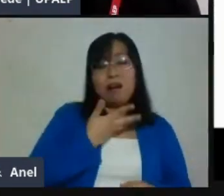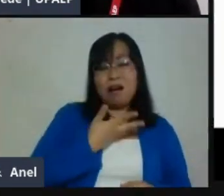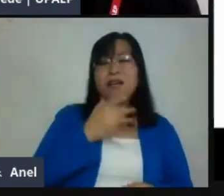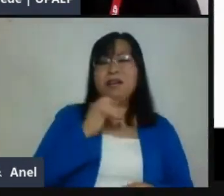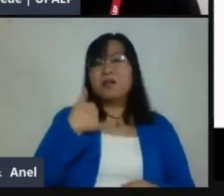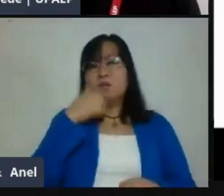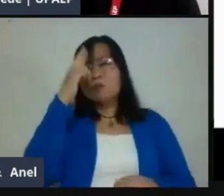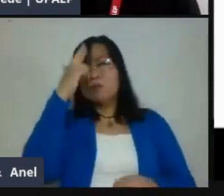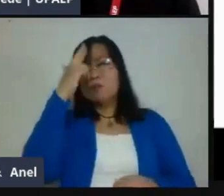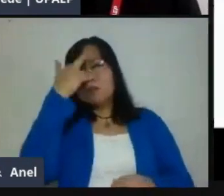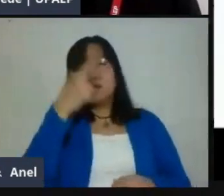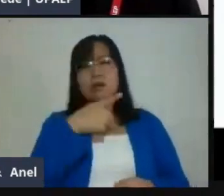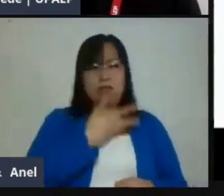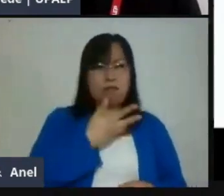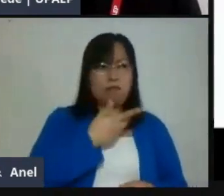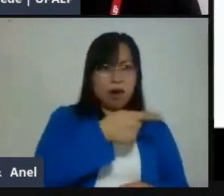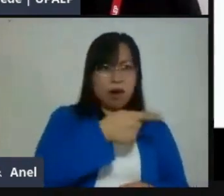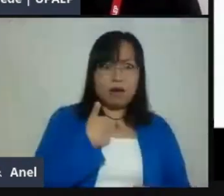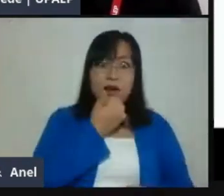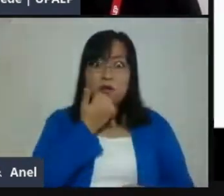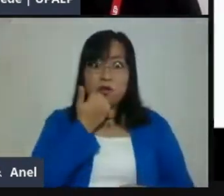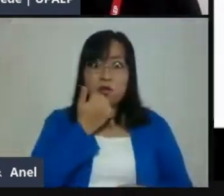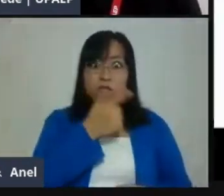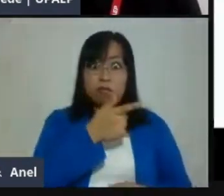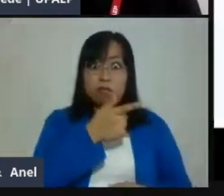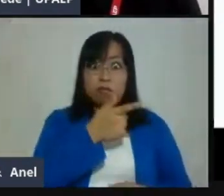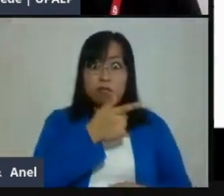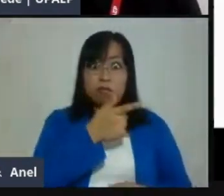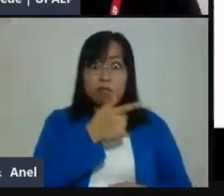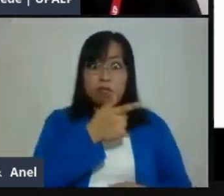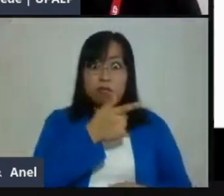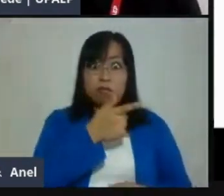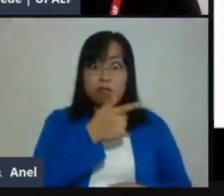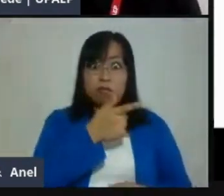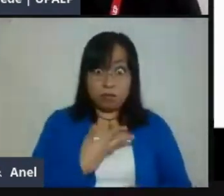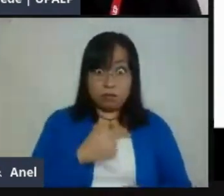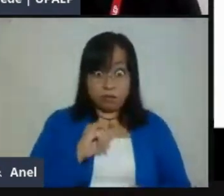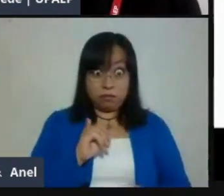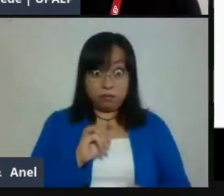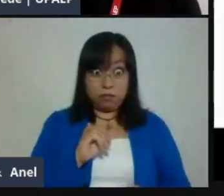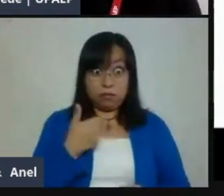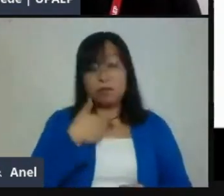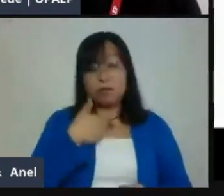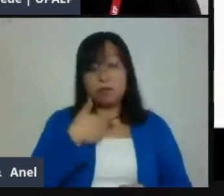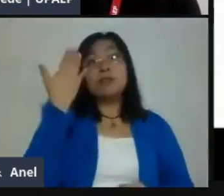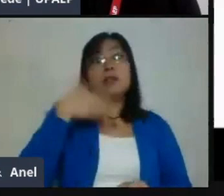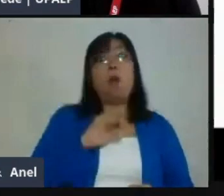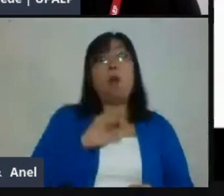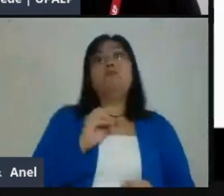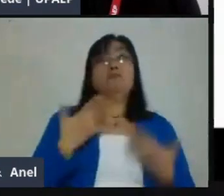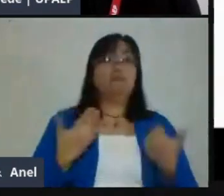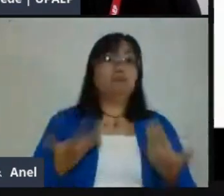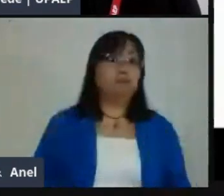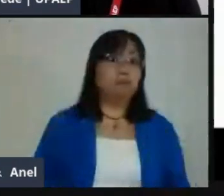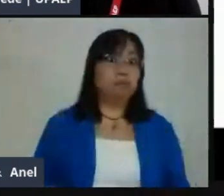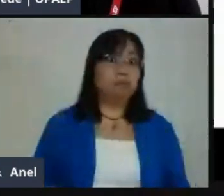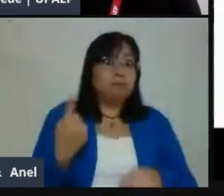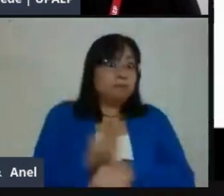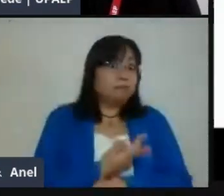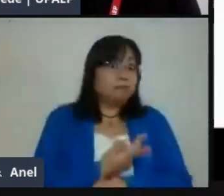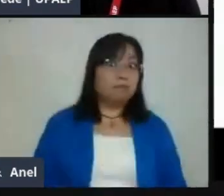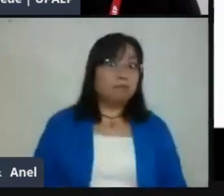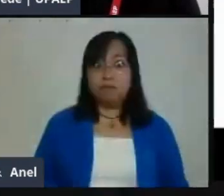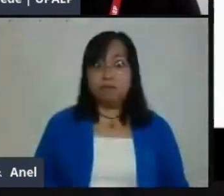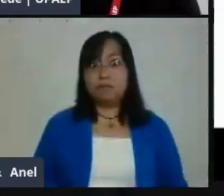¿no? Así de sencillo. ¿Tienen conexión en casa o no tienen conexión en casa? Ahora, ¿qué pasa con los que sí tienen conexión?